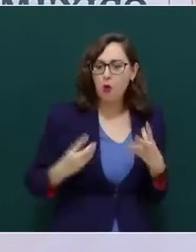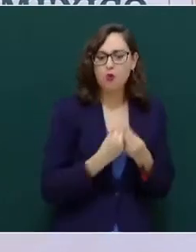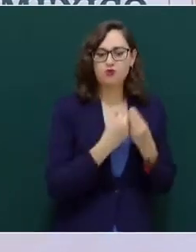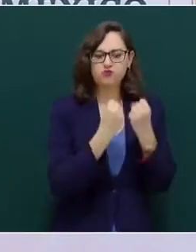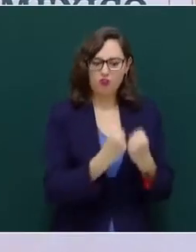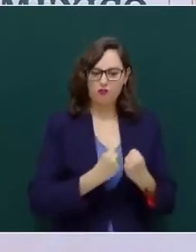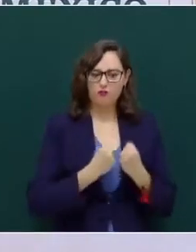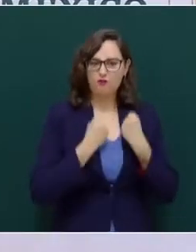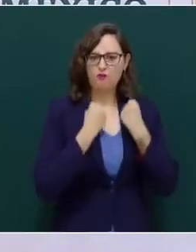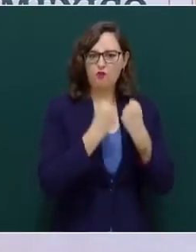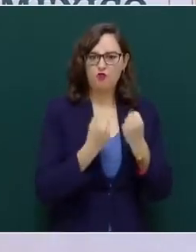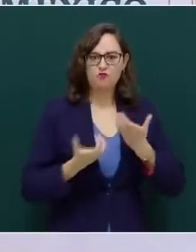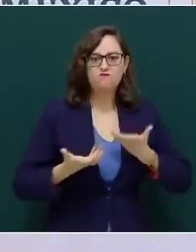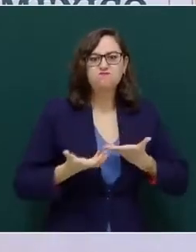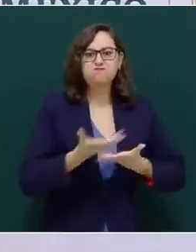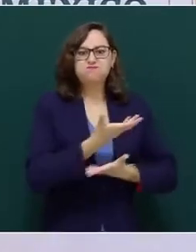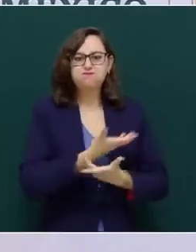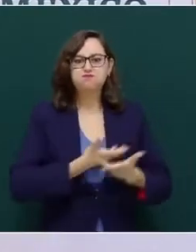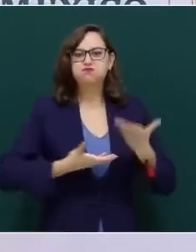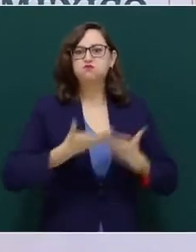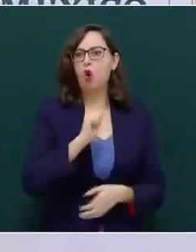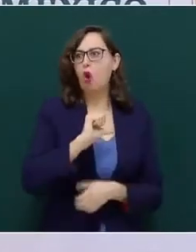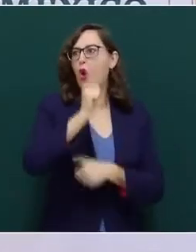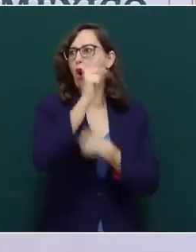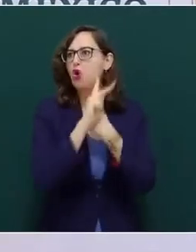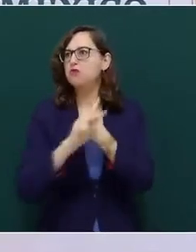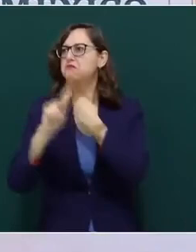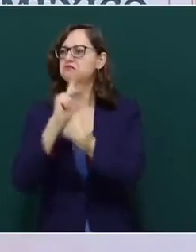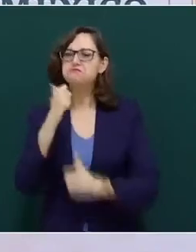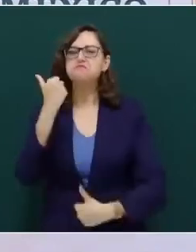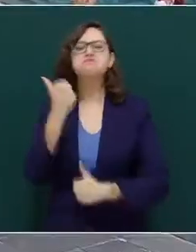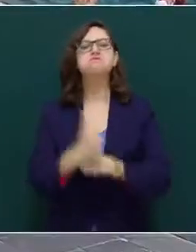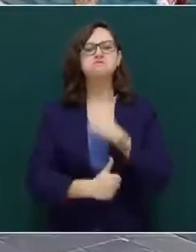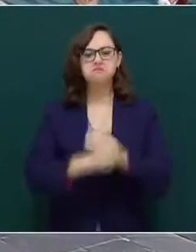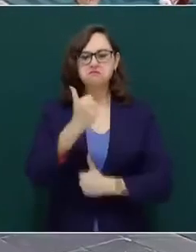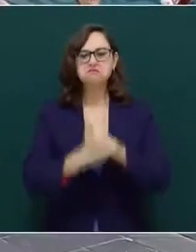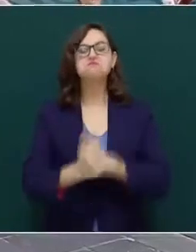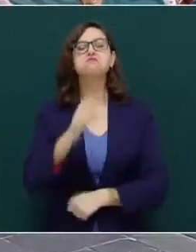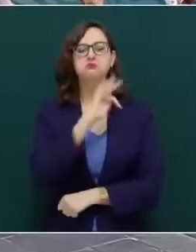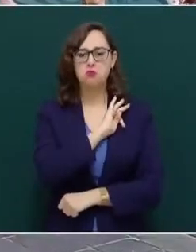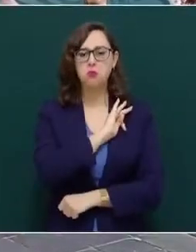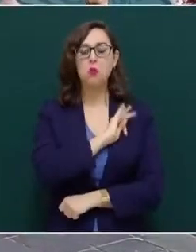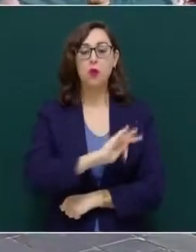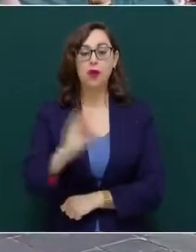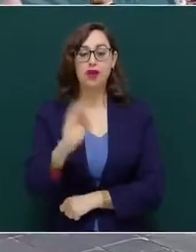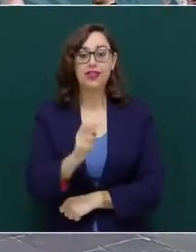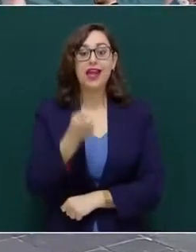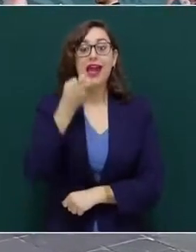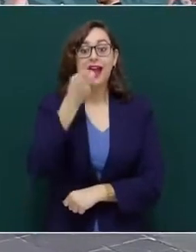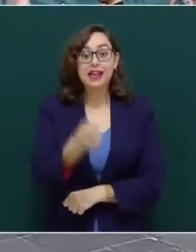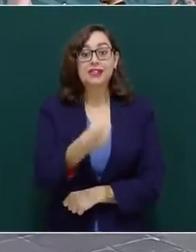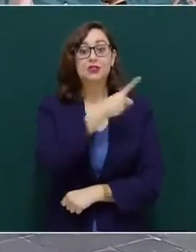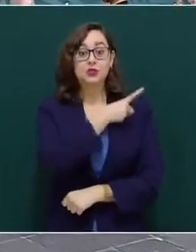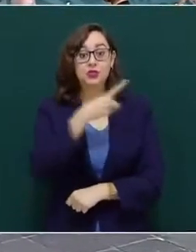o con cualquier región del mundo. Desde luego esto pasa por planear